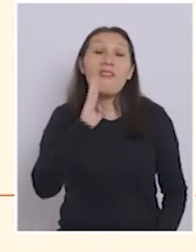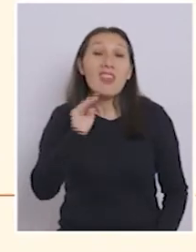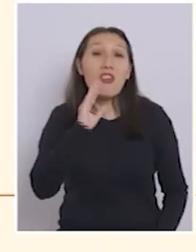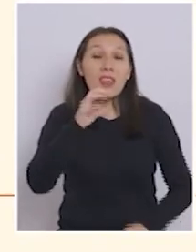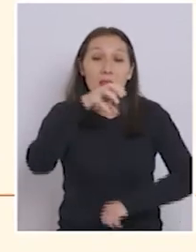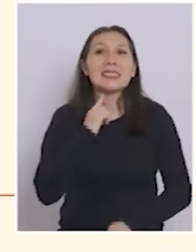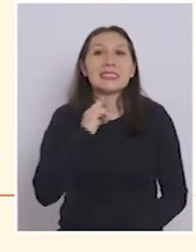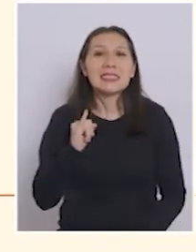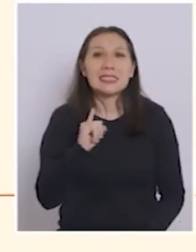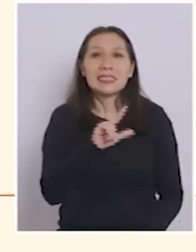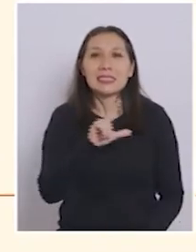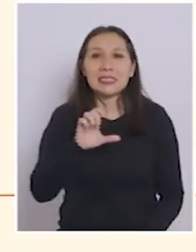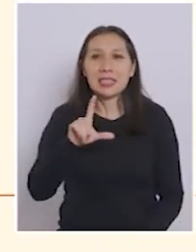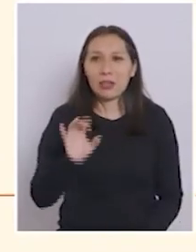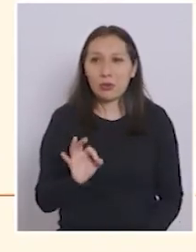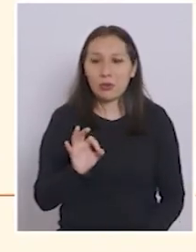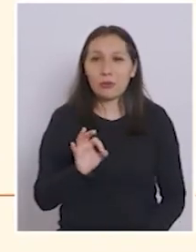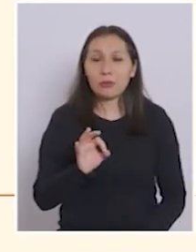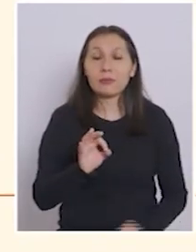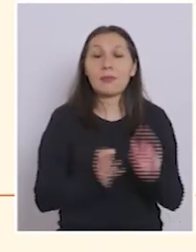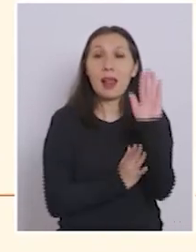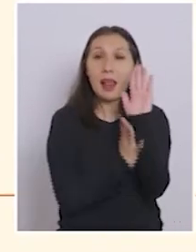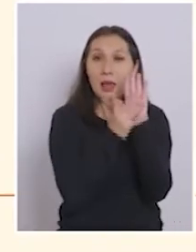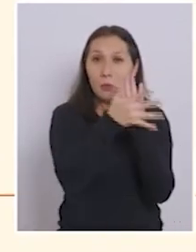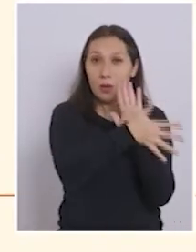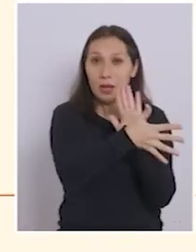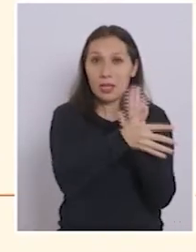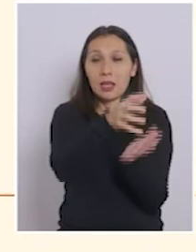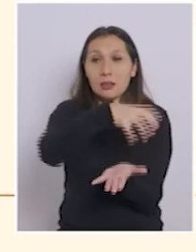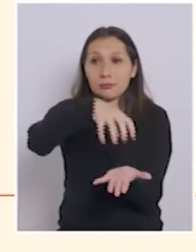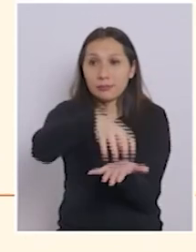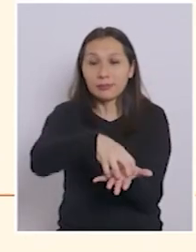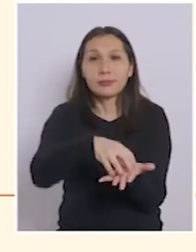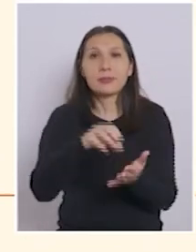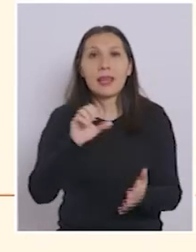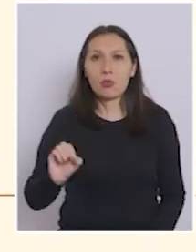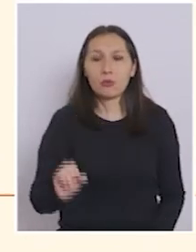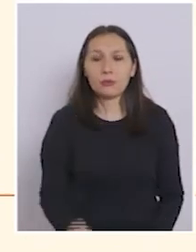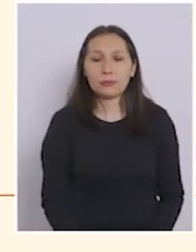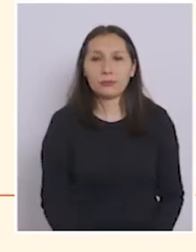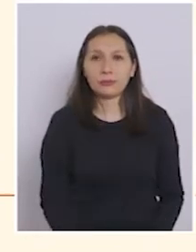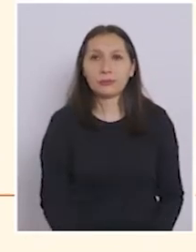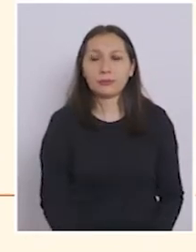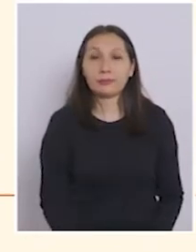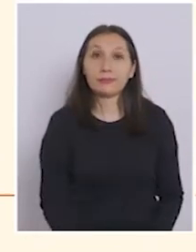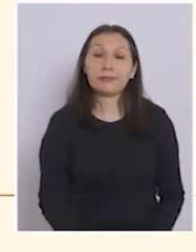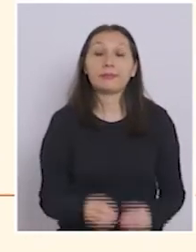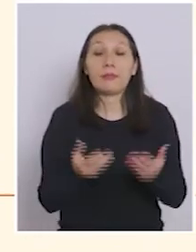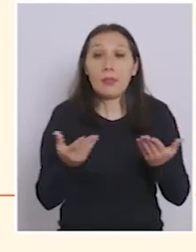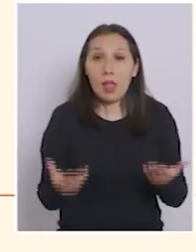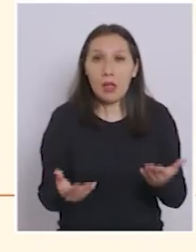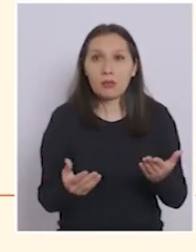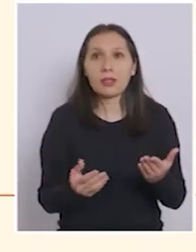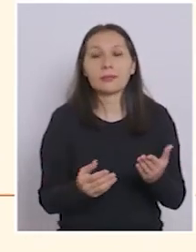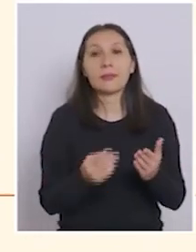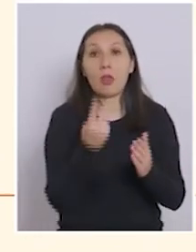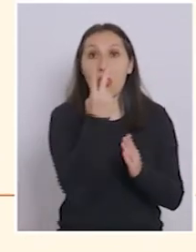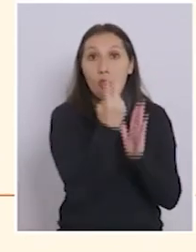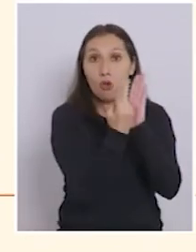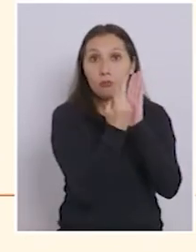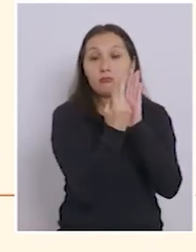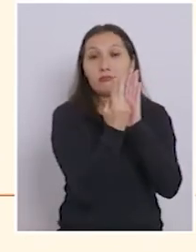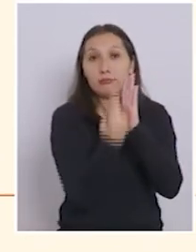comuna de Quilleco. En la región de La Araucanía, las comunas de Ercilla y Ranaico. Retroceden en el fondo de transición